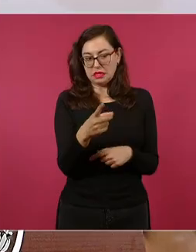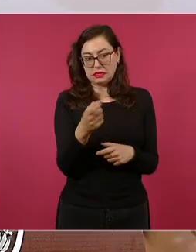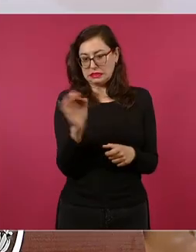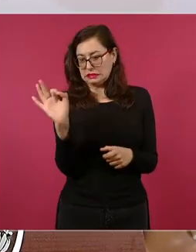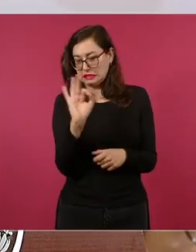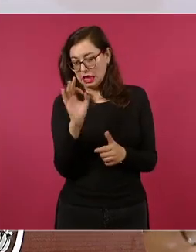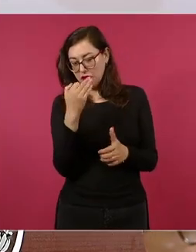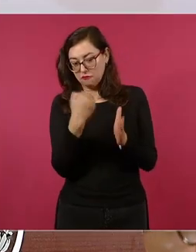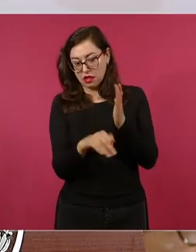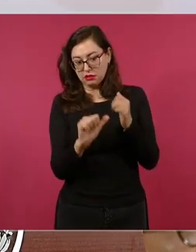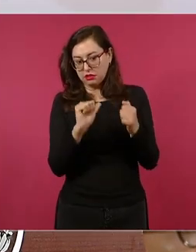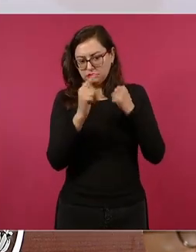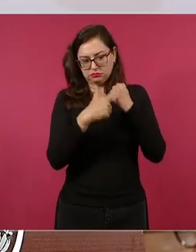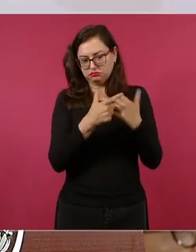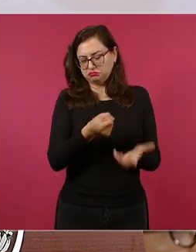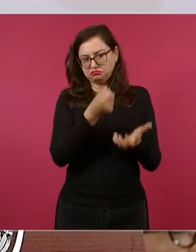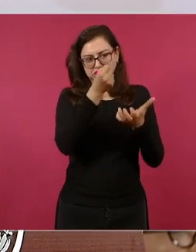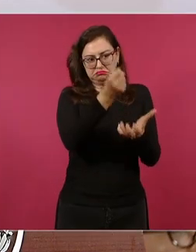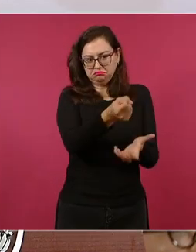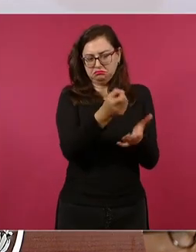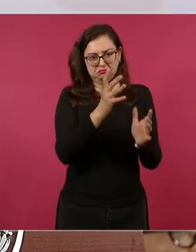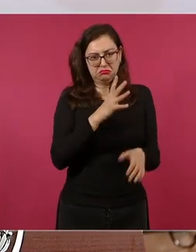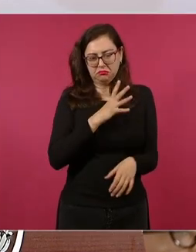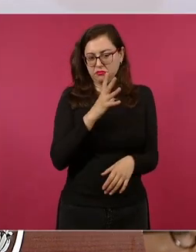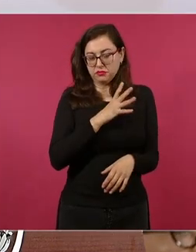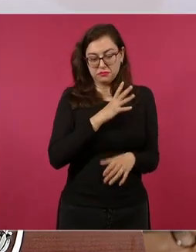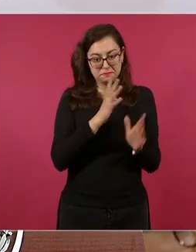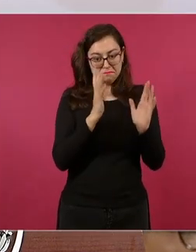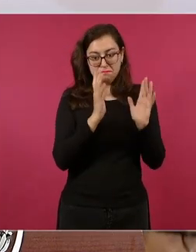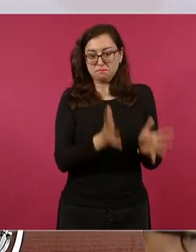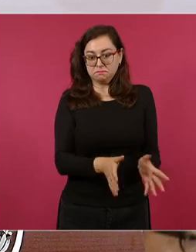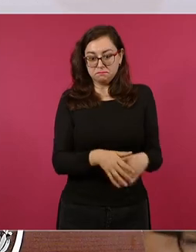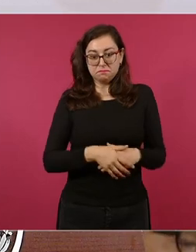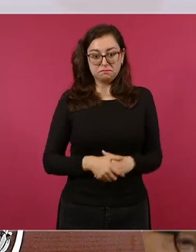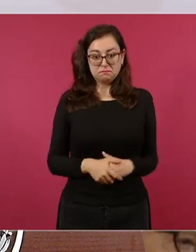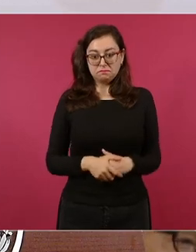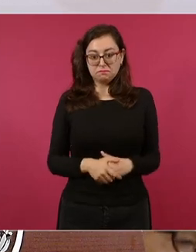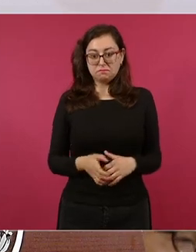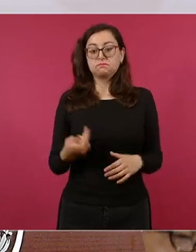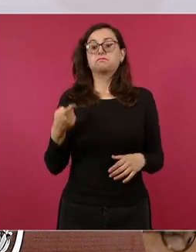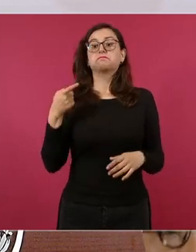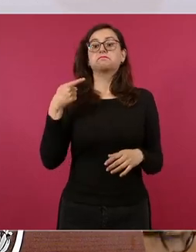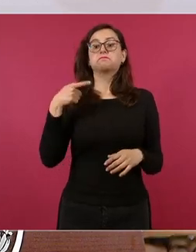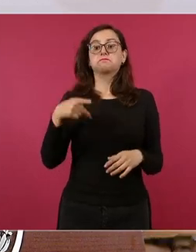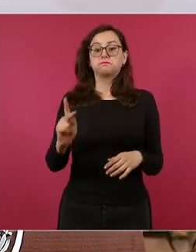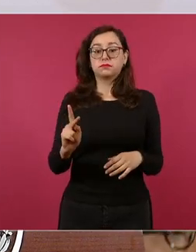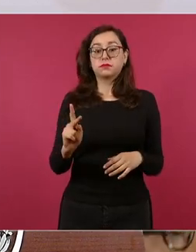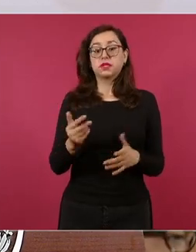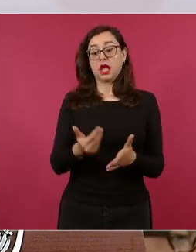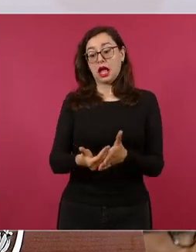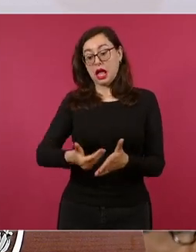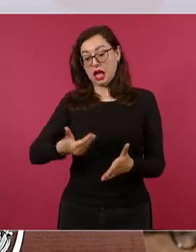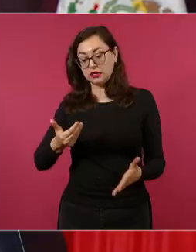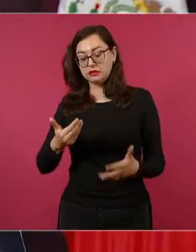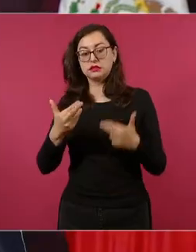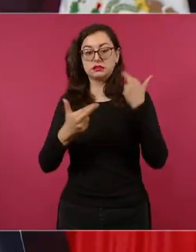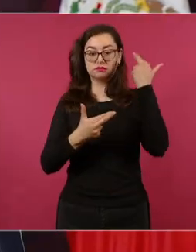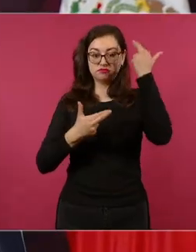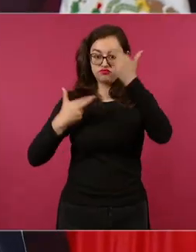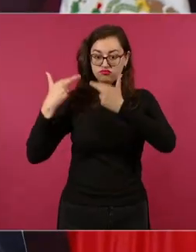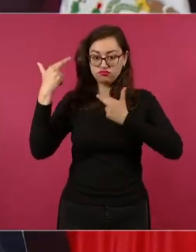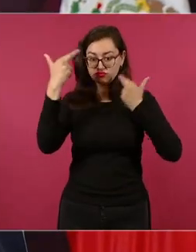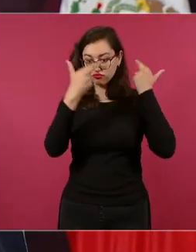pero que vamos a hacer una revisión que quiero